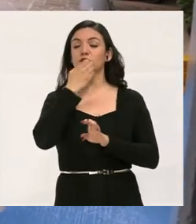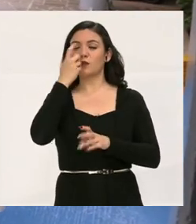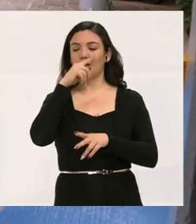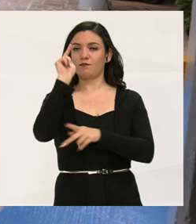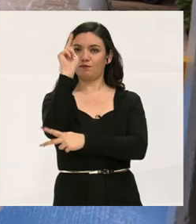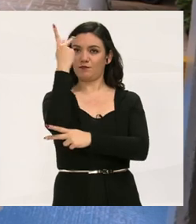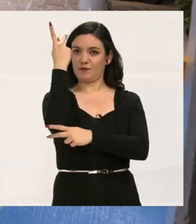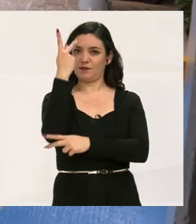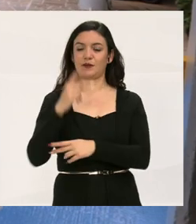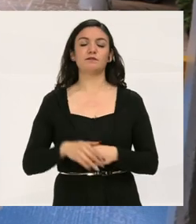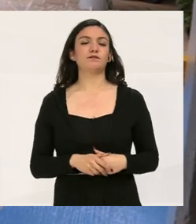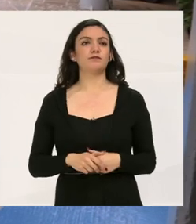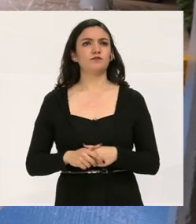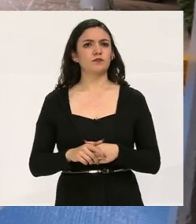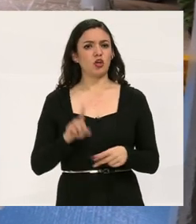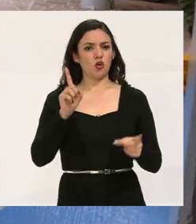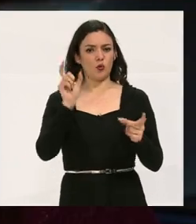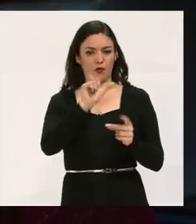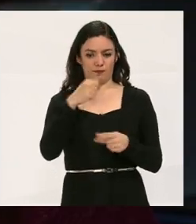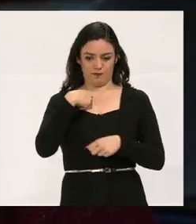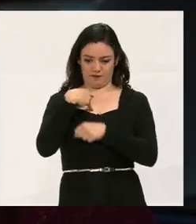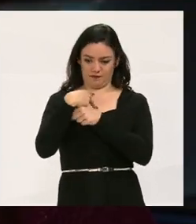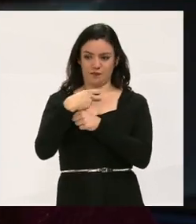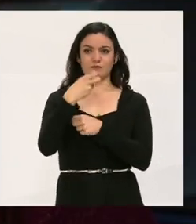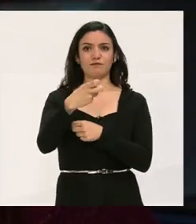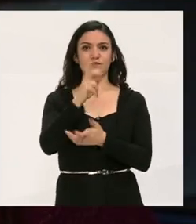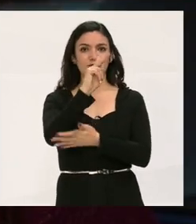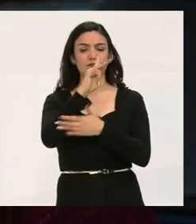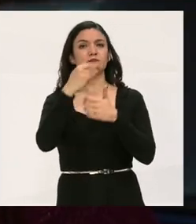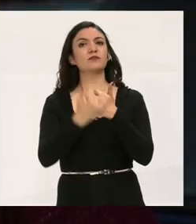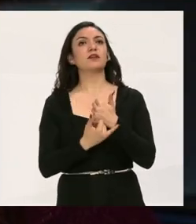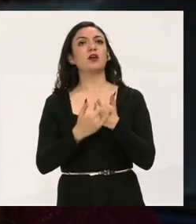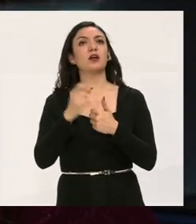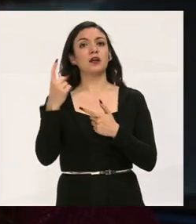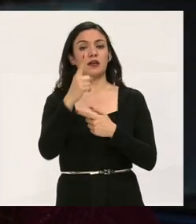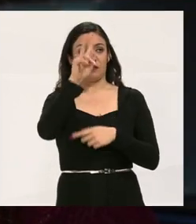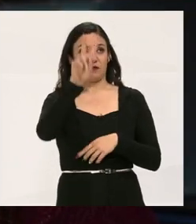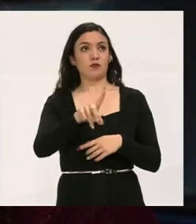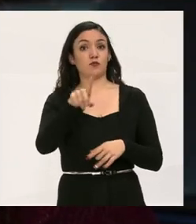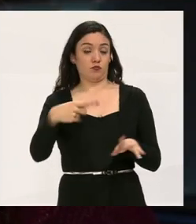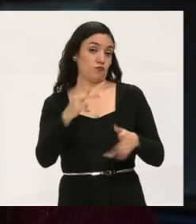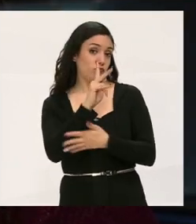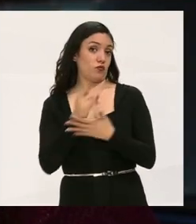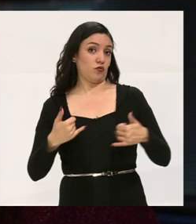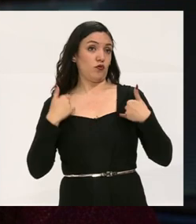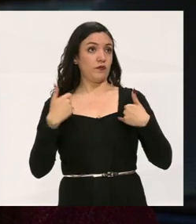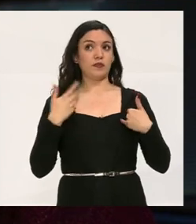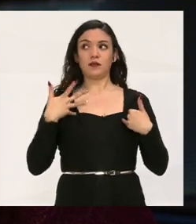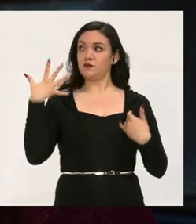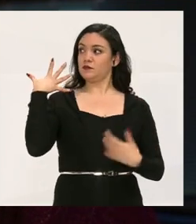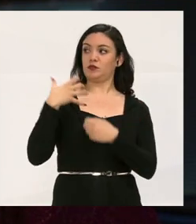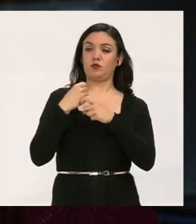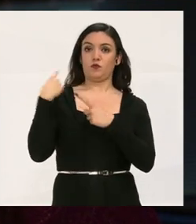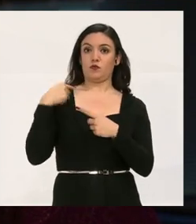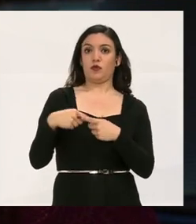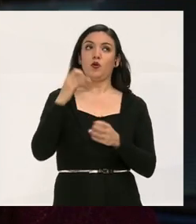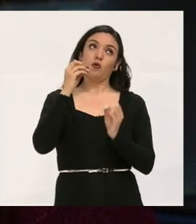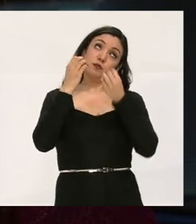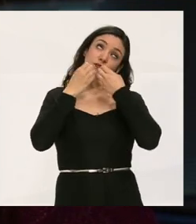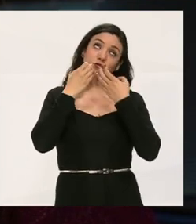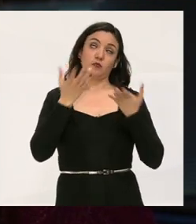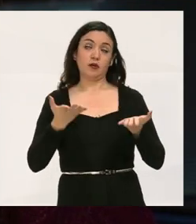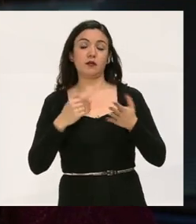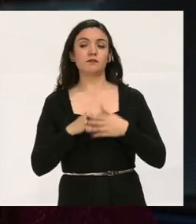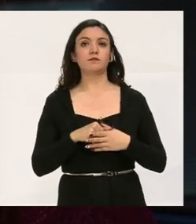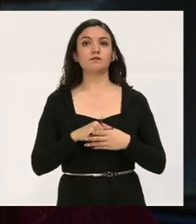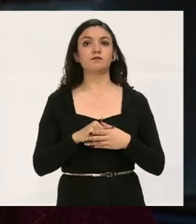culminar su educación media superior. Cuando me invitan a este proyecto, que realmente es un proyecto joven, tiene cinco años la